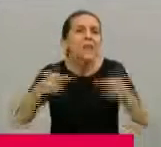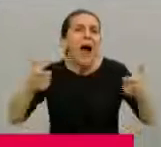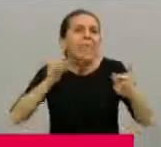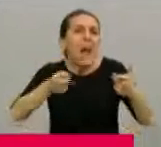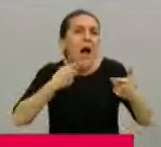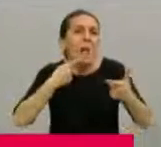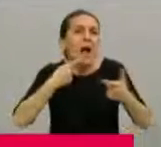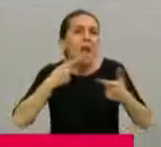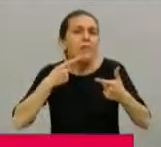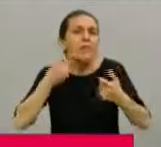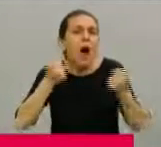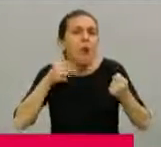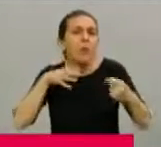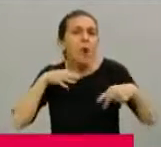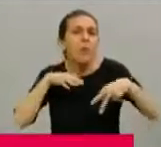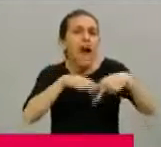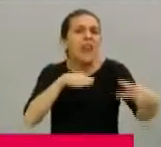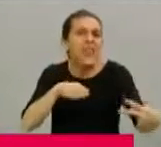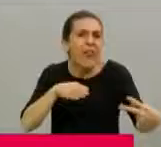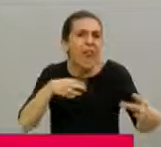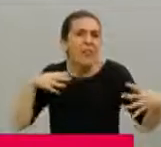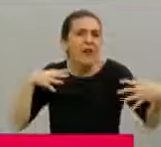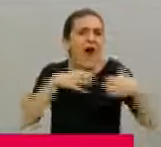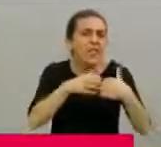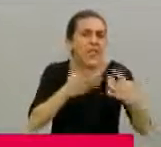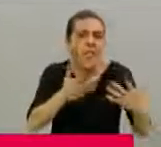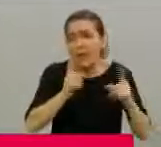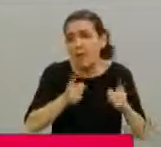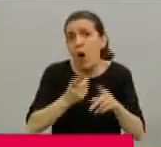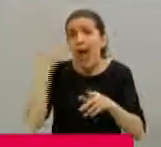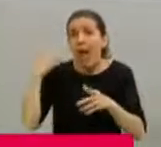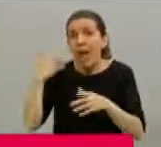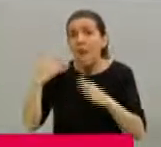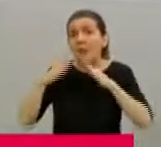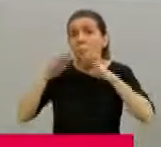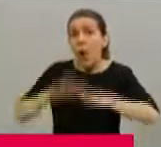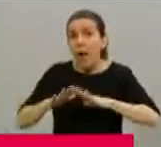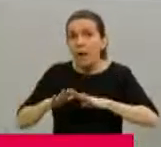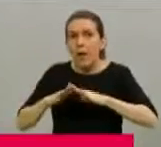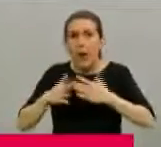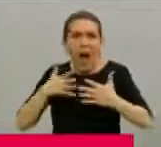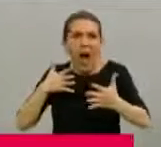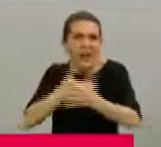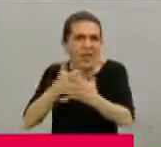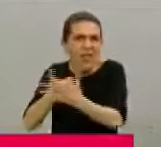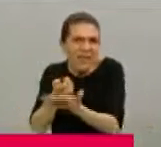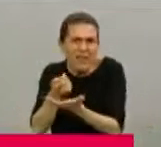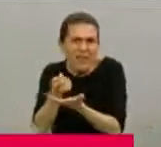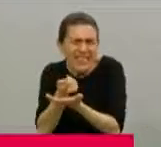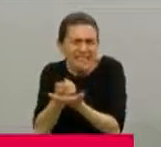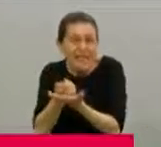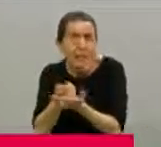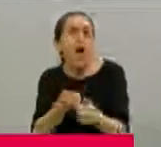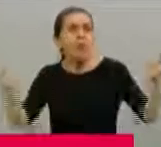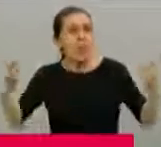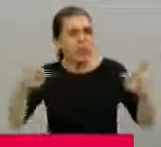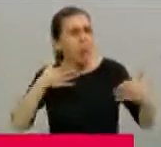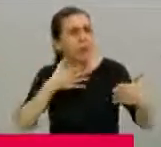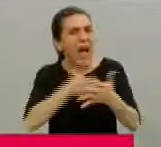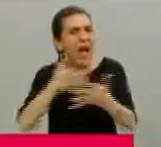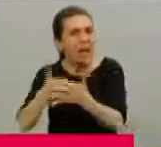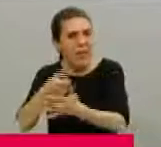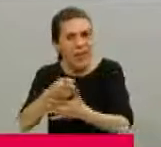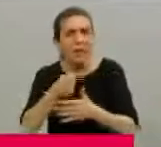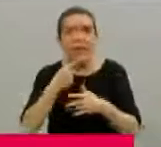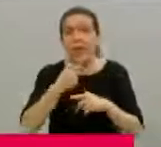un índice que había bajado notablemente durante la etapa de aislamiento más estricto. Nosotros en Río Negro tenemos